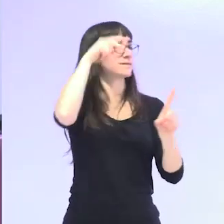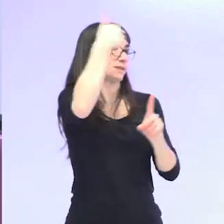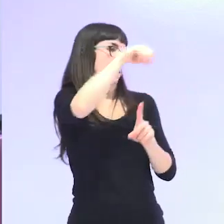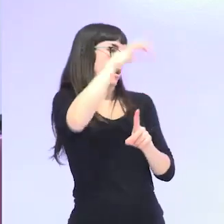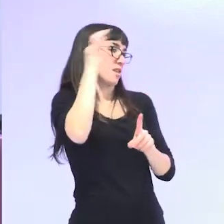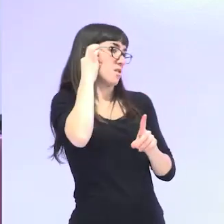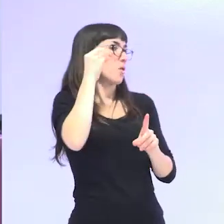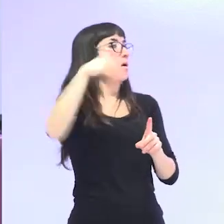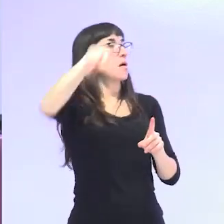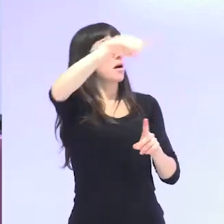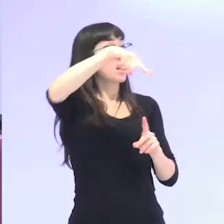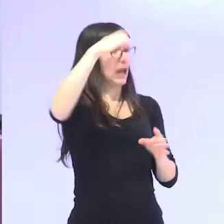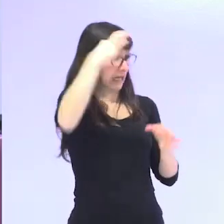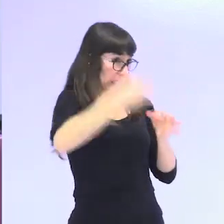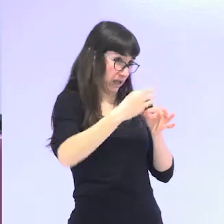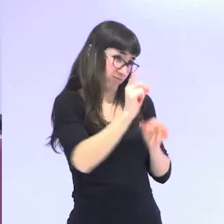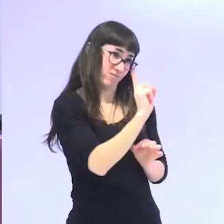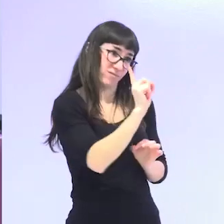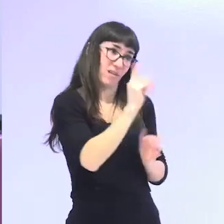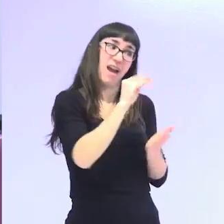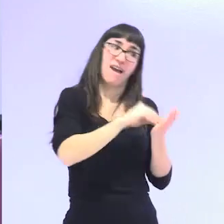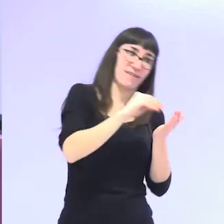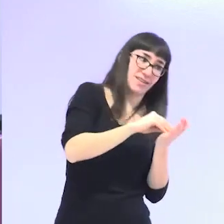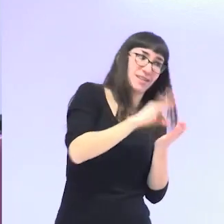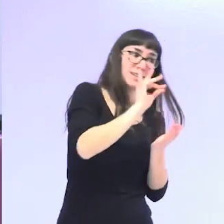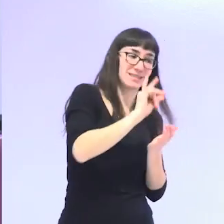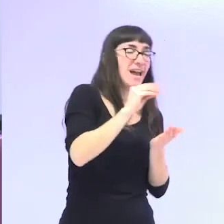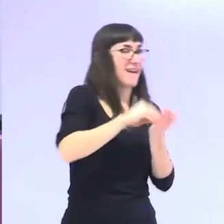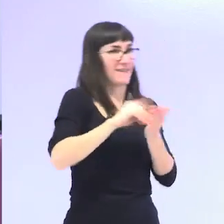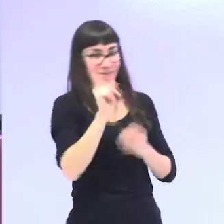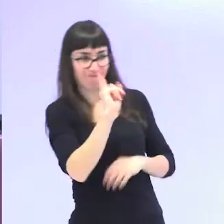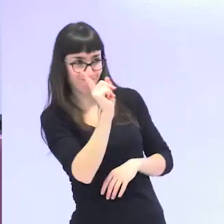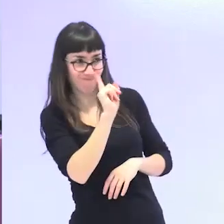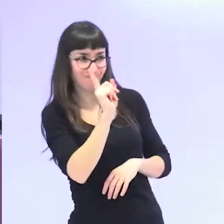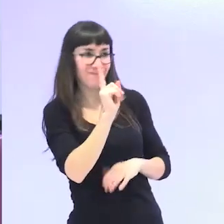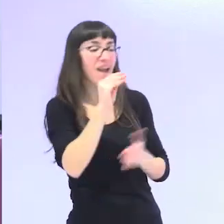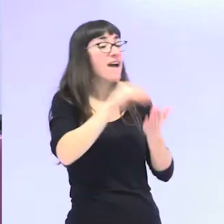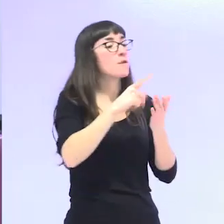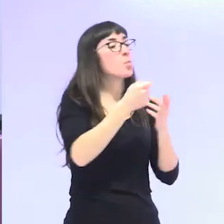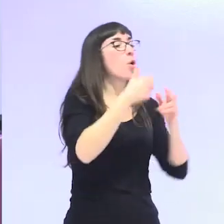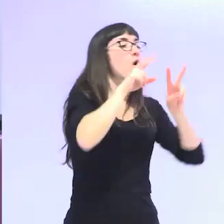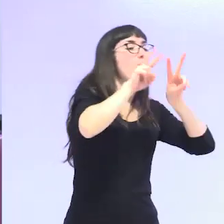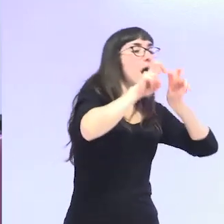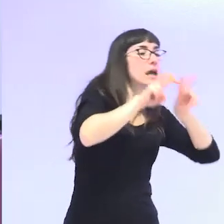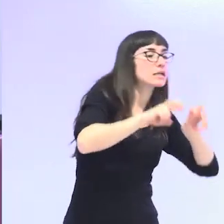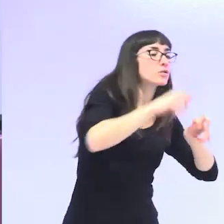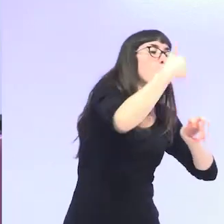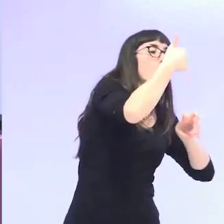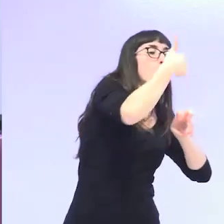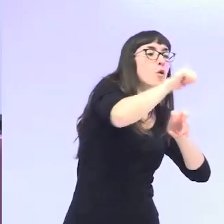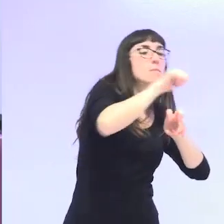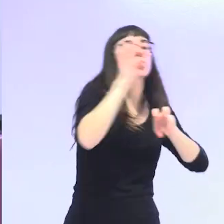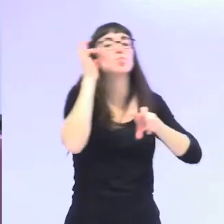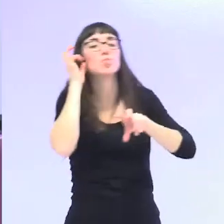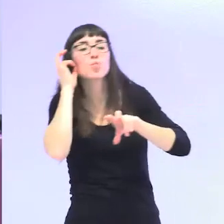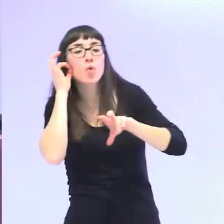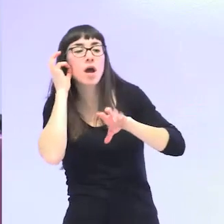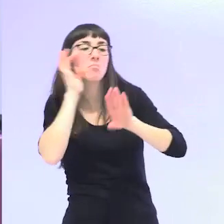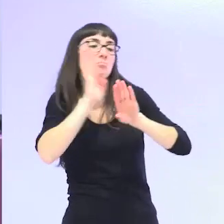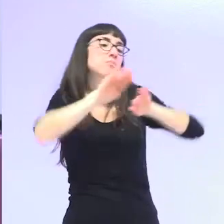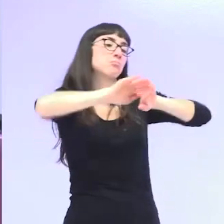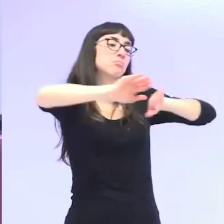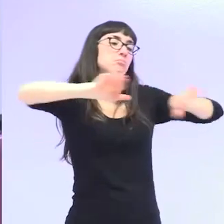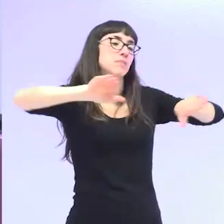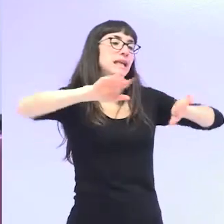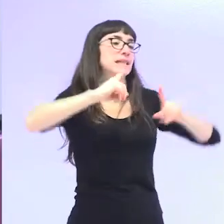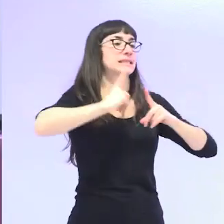A veces lo que leemos son textos que hacen un análisis entre hombres y mujeres con una diferenciación de sexo. Os